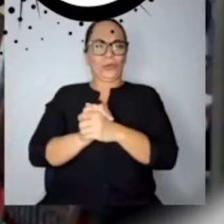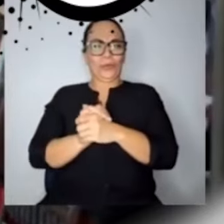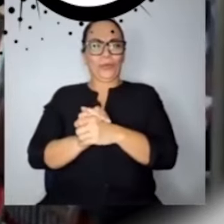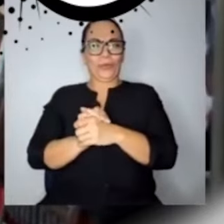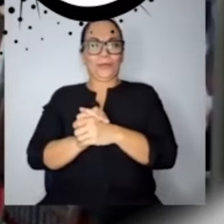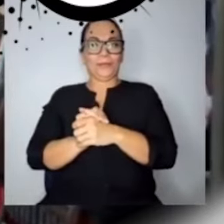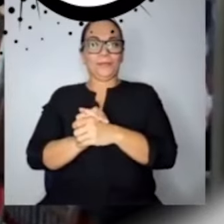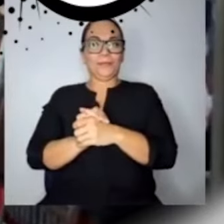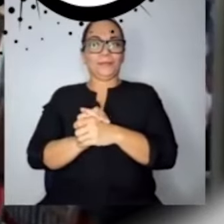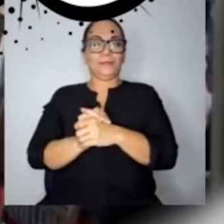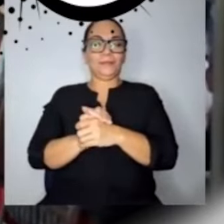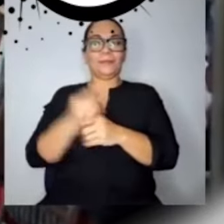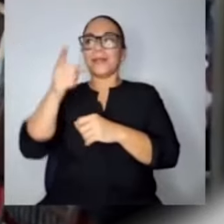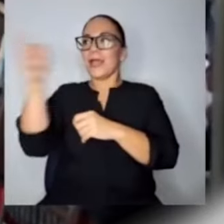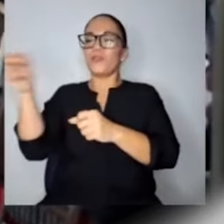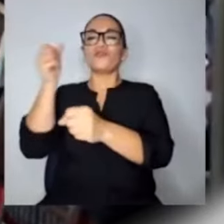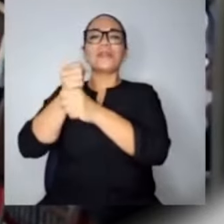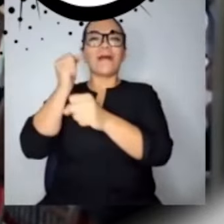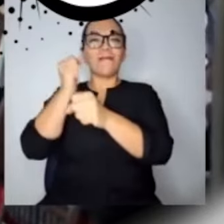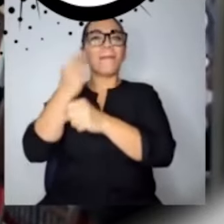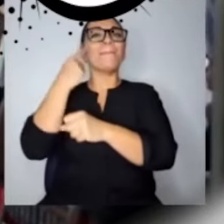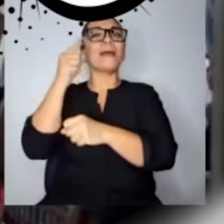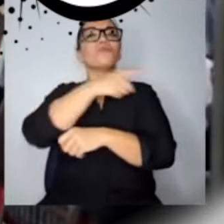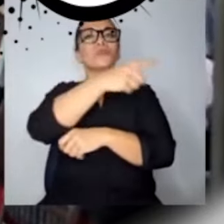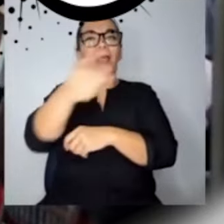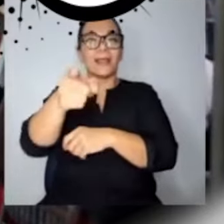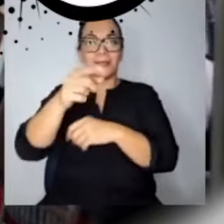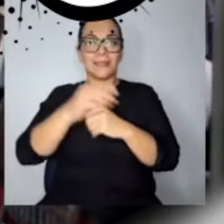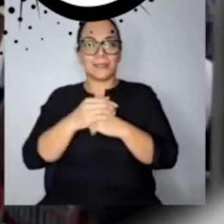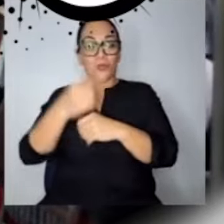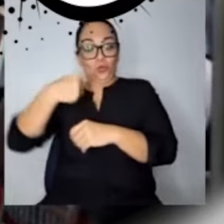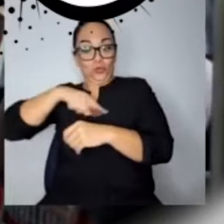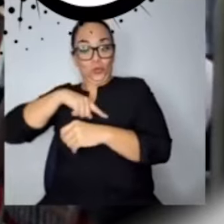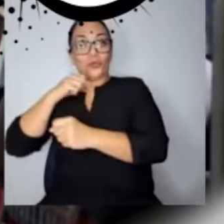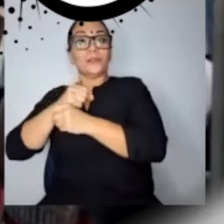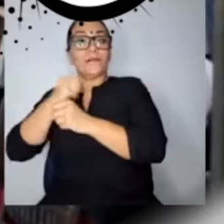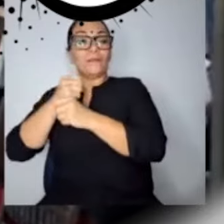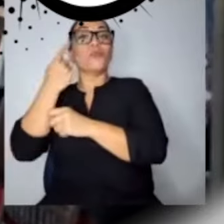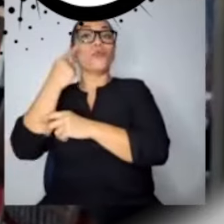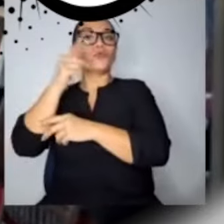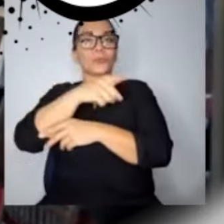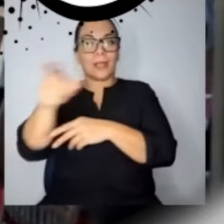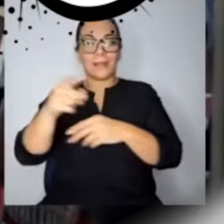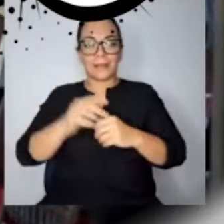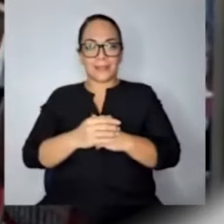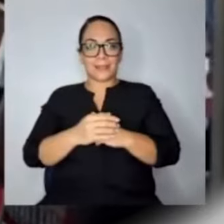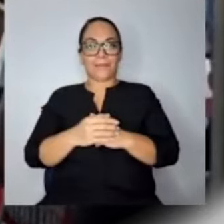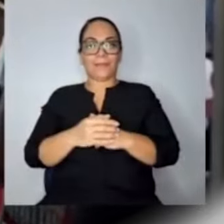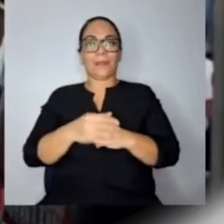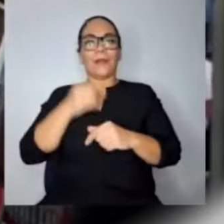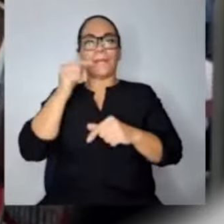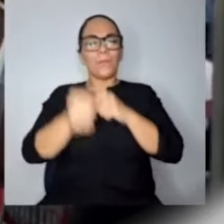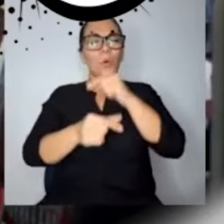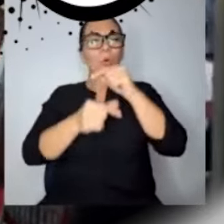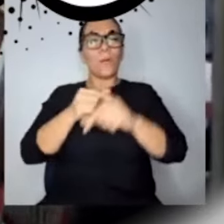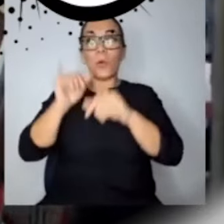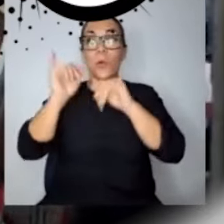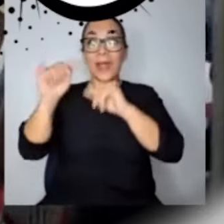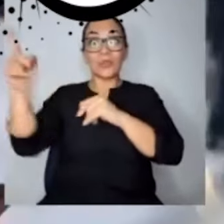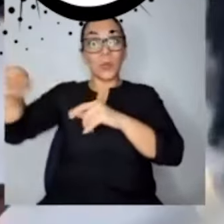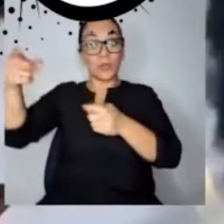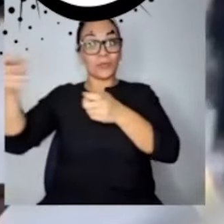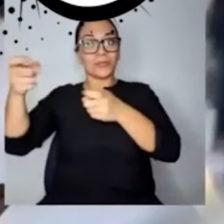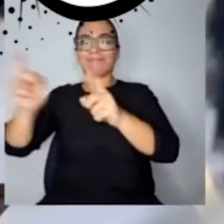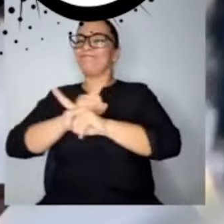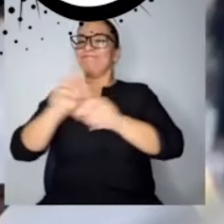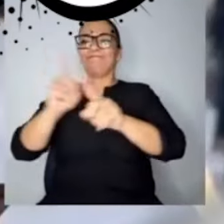trabajan para ustedes, trabajamos. Y eso hay que irlo quitando, pero